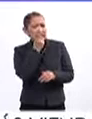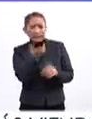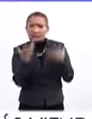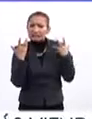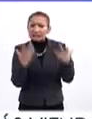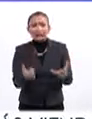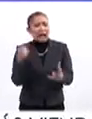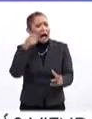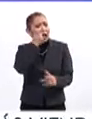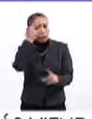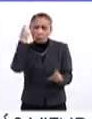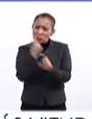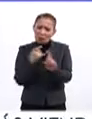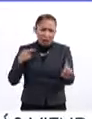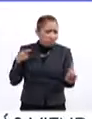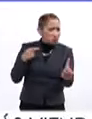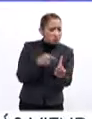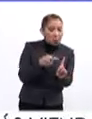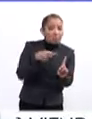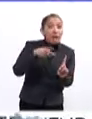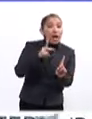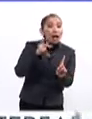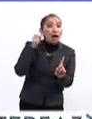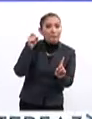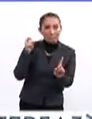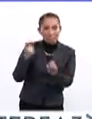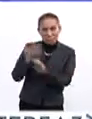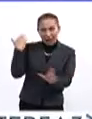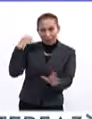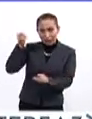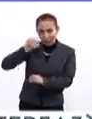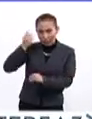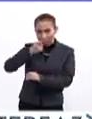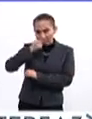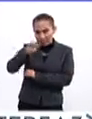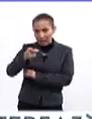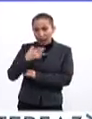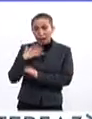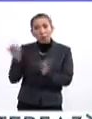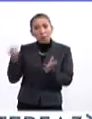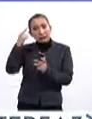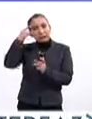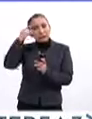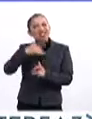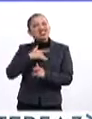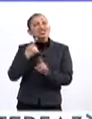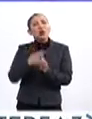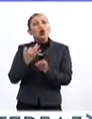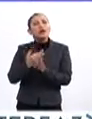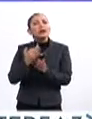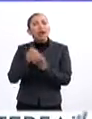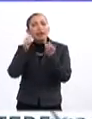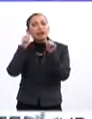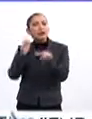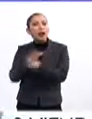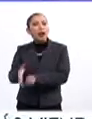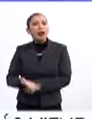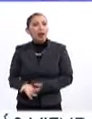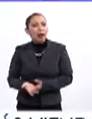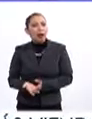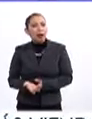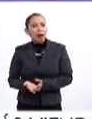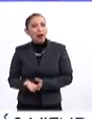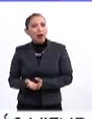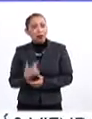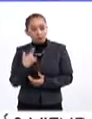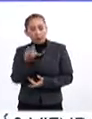que poner el alumno en el centro, pero primero, en la conferencia, lo he dicho, hemos de ser conscientes de quién está en el centro hoy. La